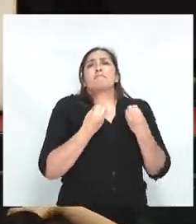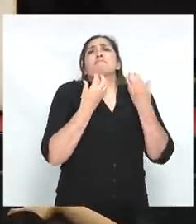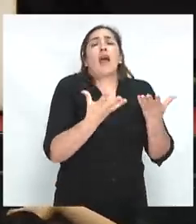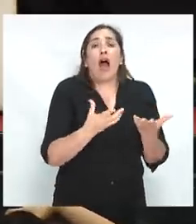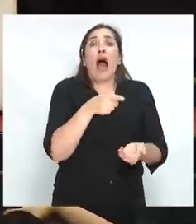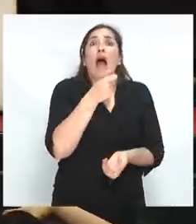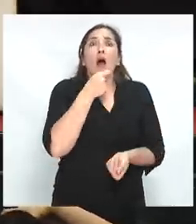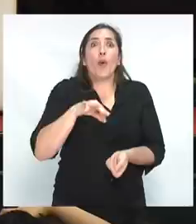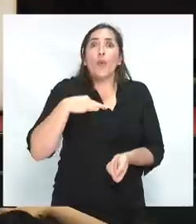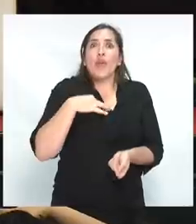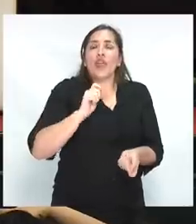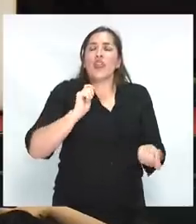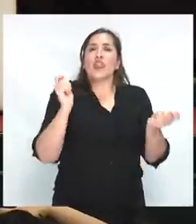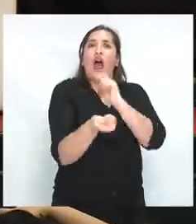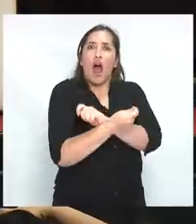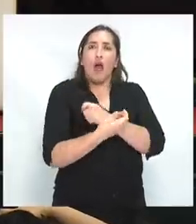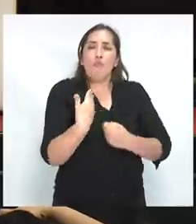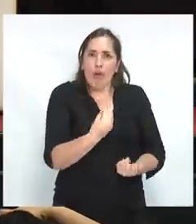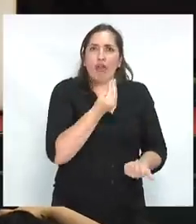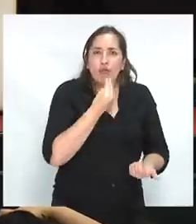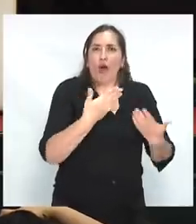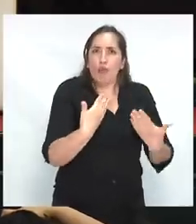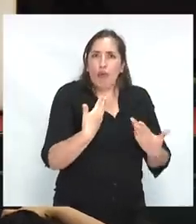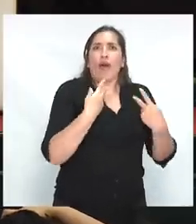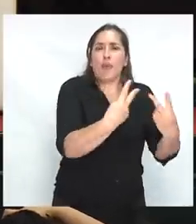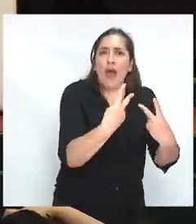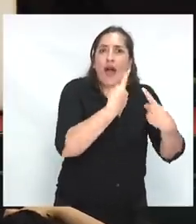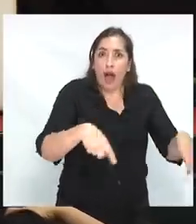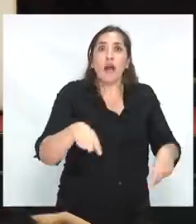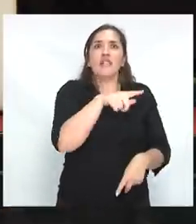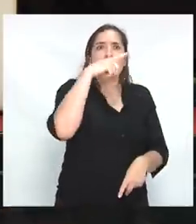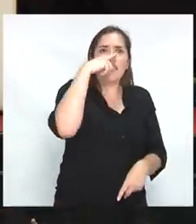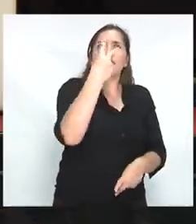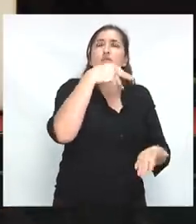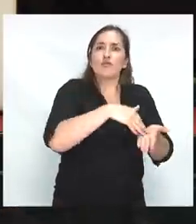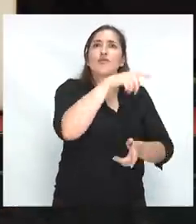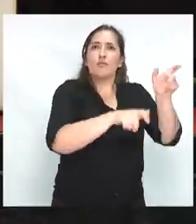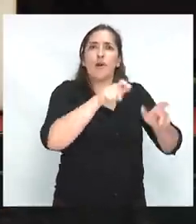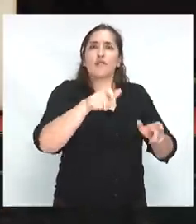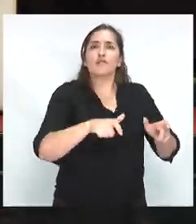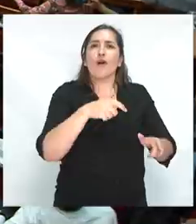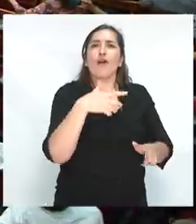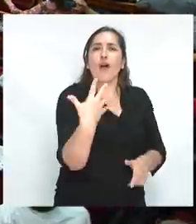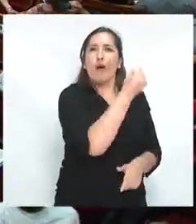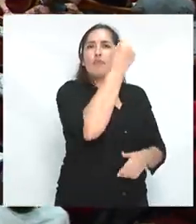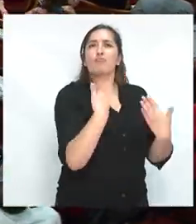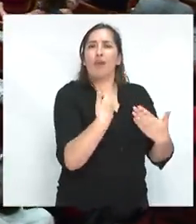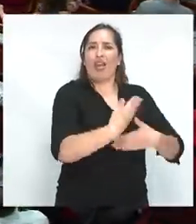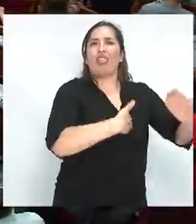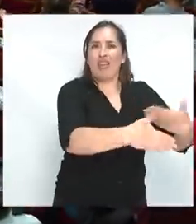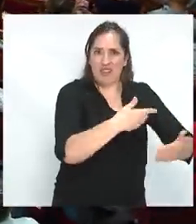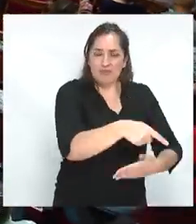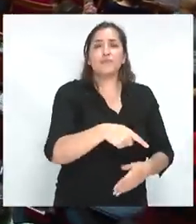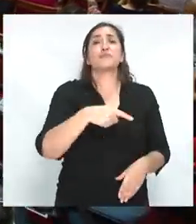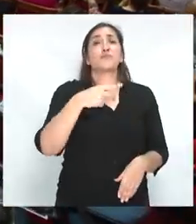cambio radical de su vida. Y eso sucedió con 72 millones de personas. En América Latina,